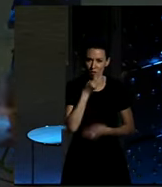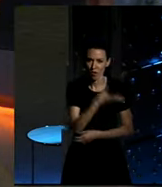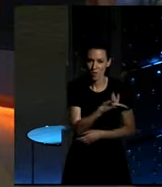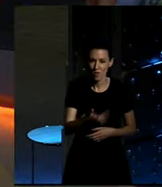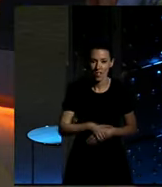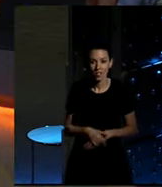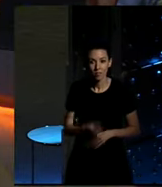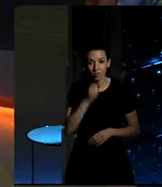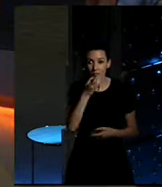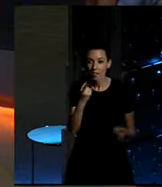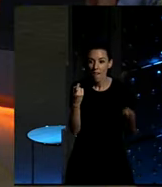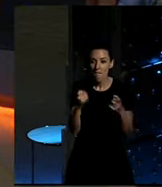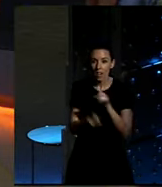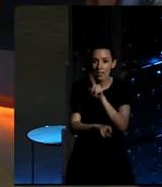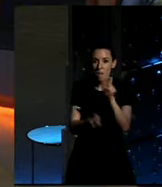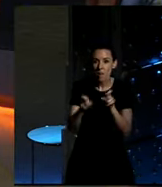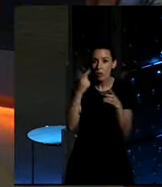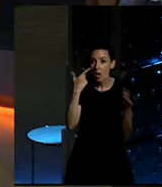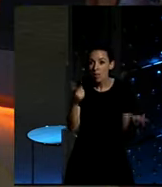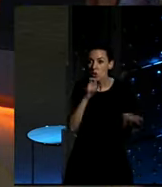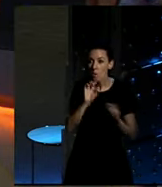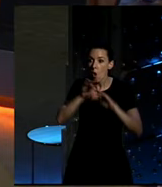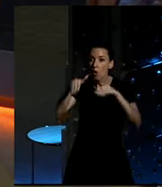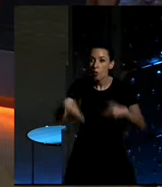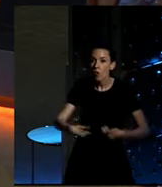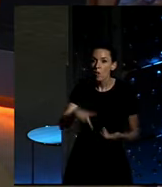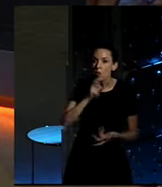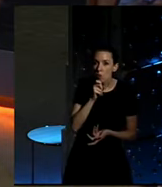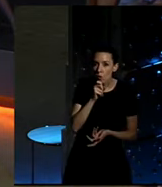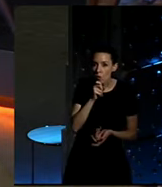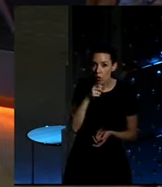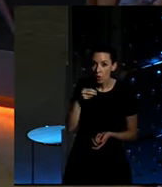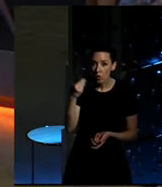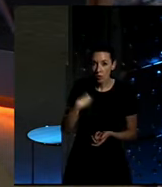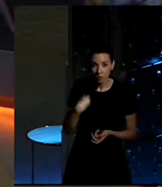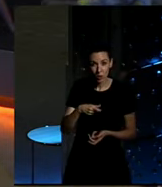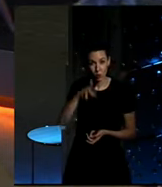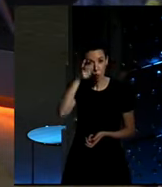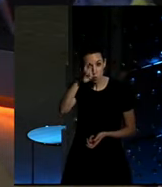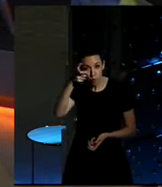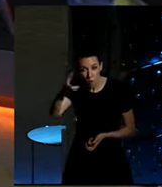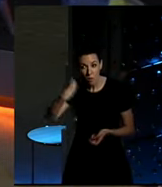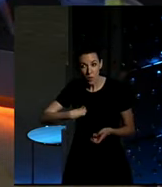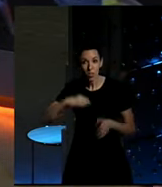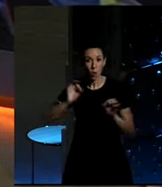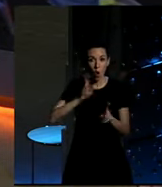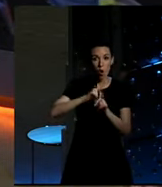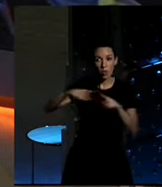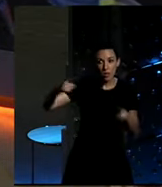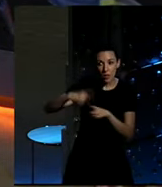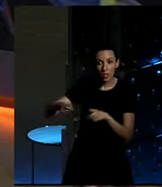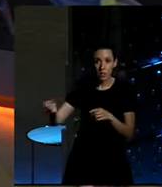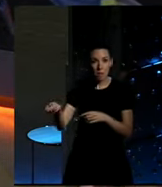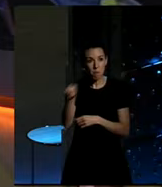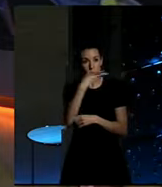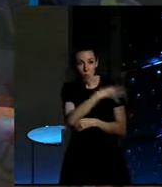pues entonces me falta preguntaros, ¿cómo vais a volver otra vez? A los mismos pueblos, a pueblos diferentes, ¿vamos a volver a proyectar?